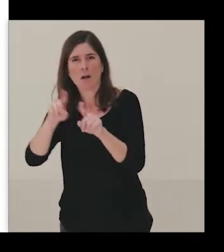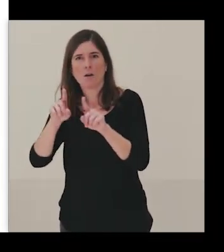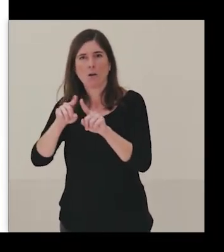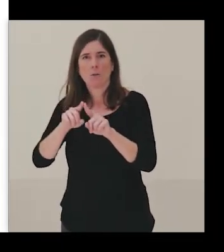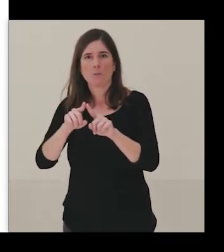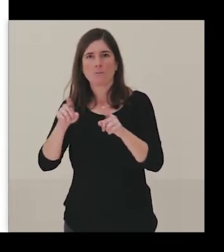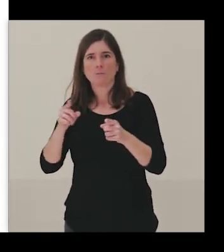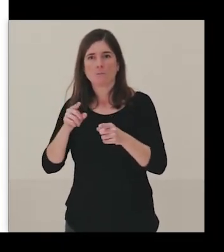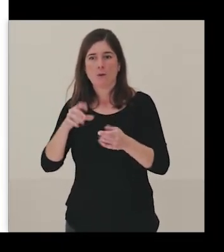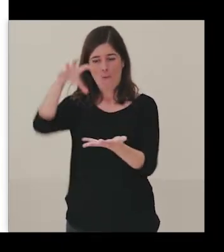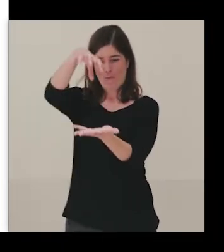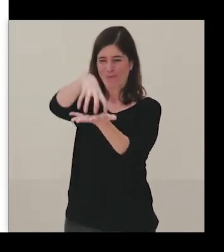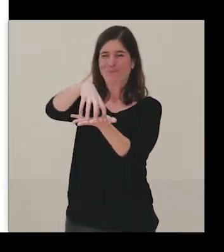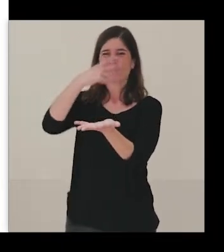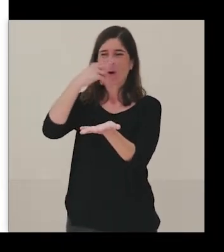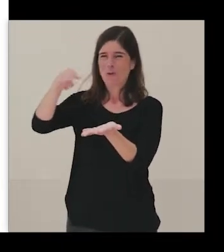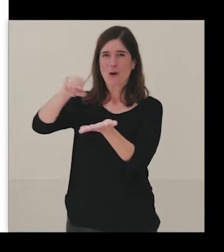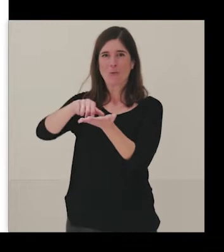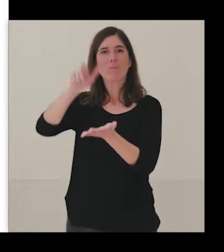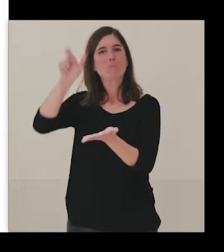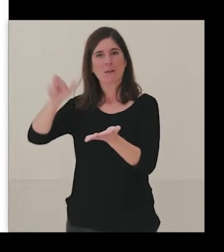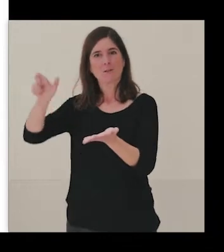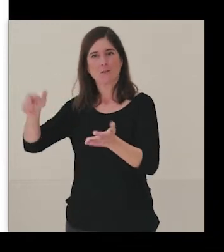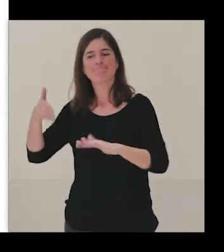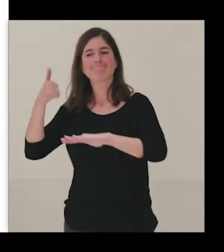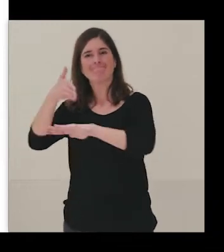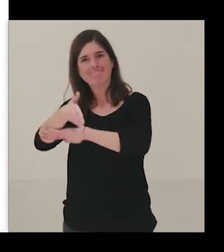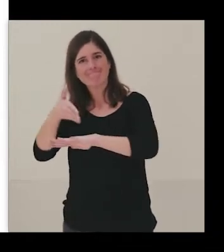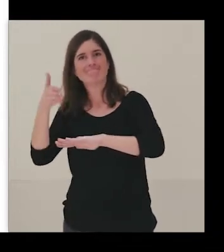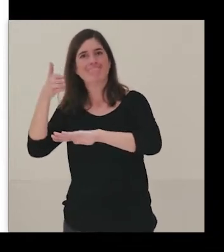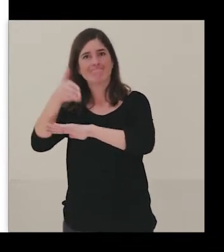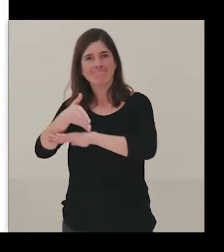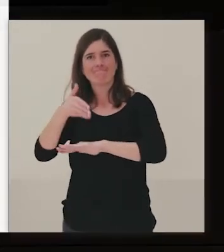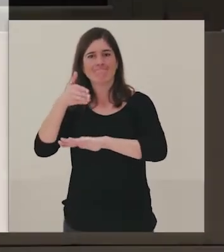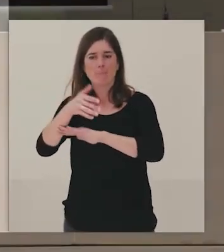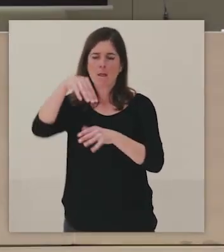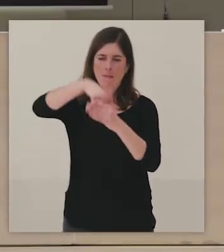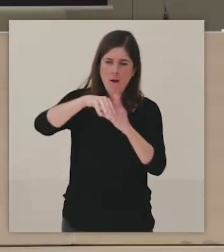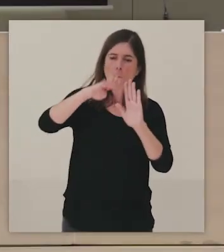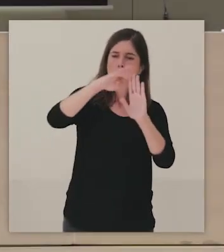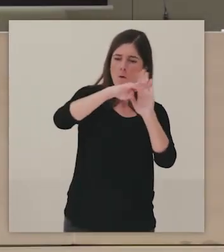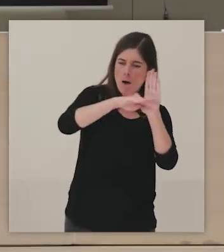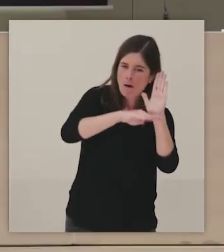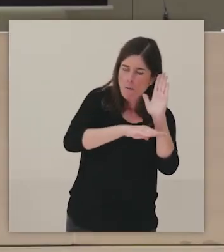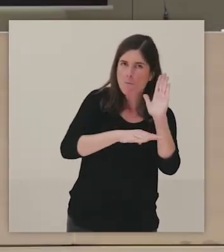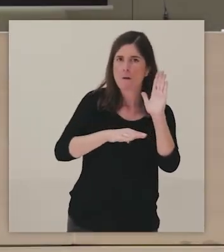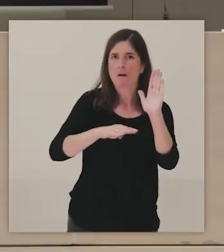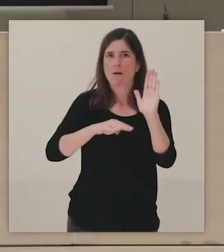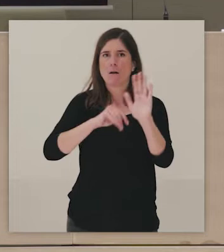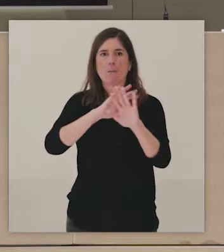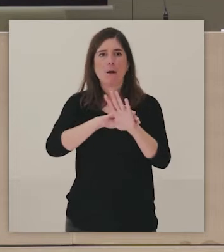receptor de visitantes o ese museo que programa para